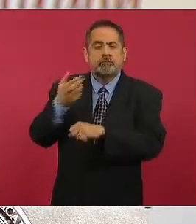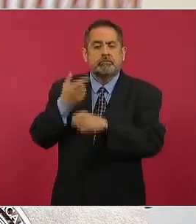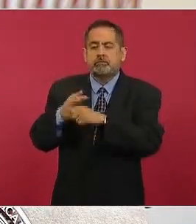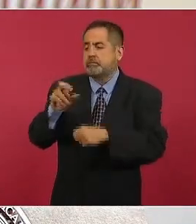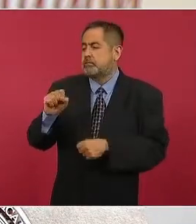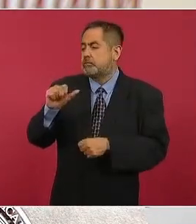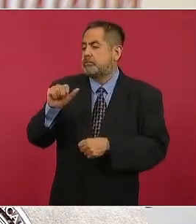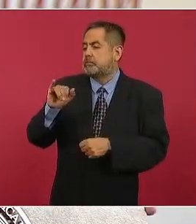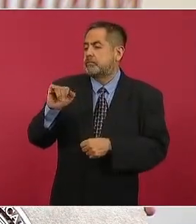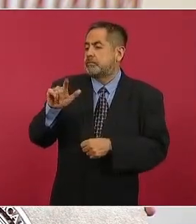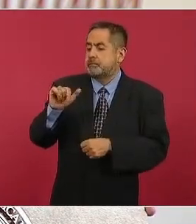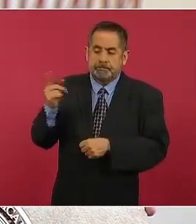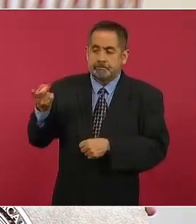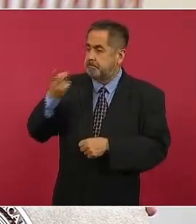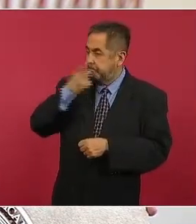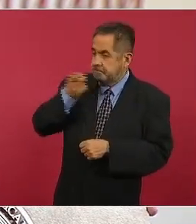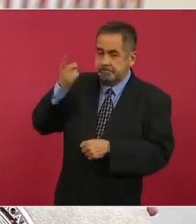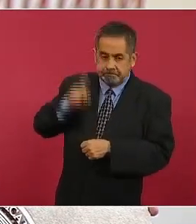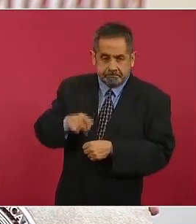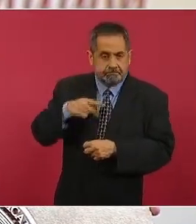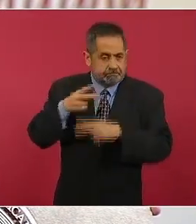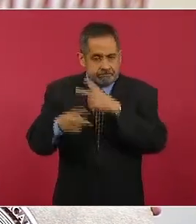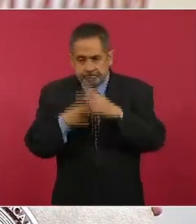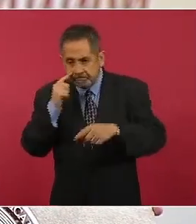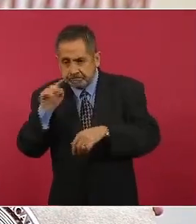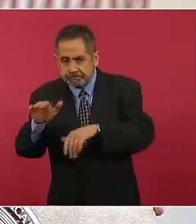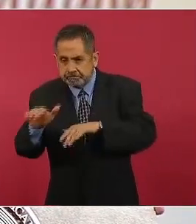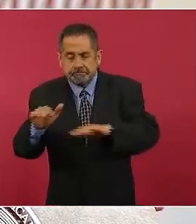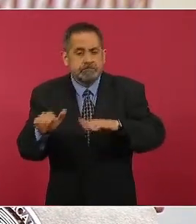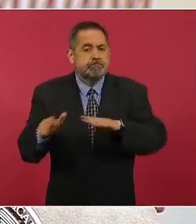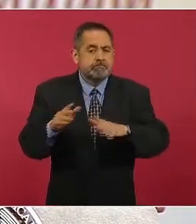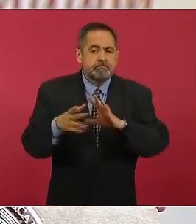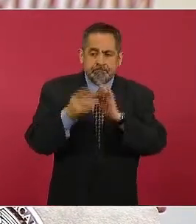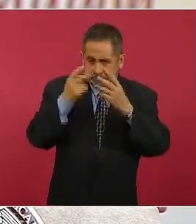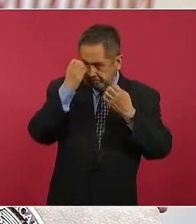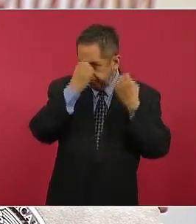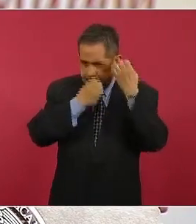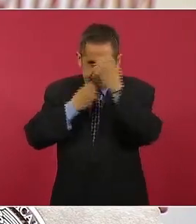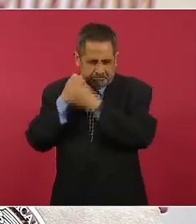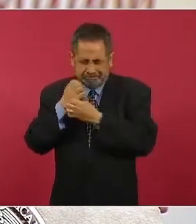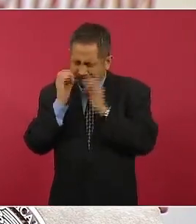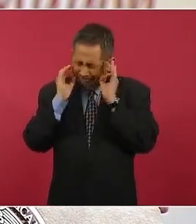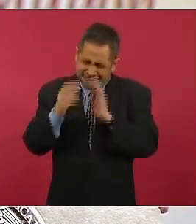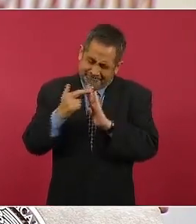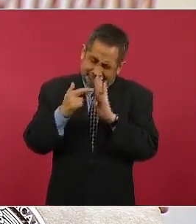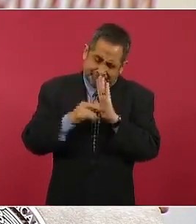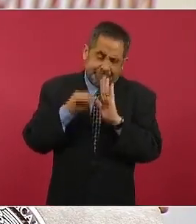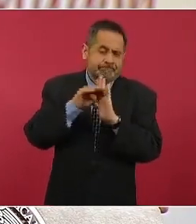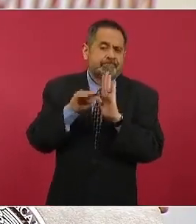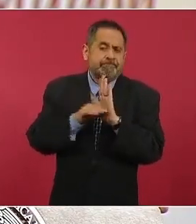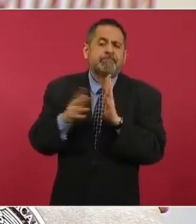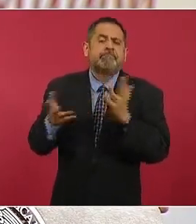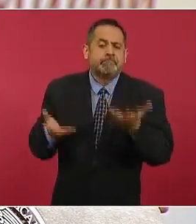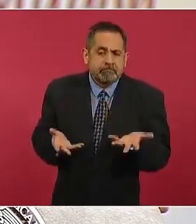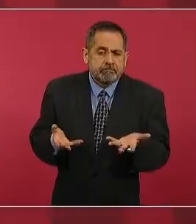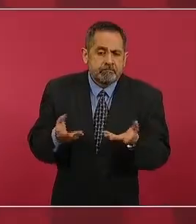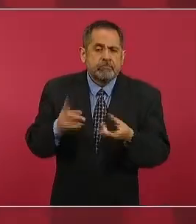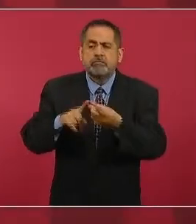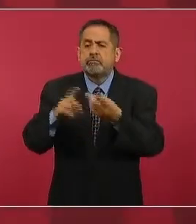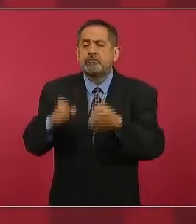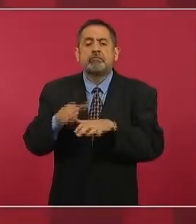Isela, hemos estado señalando la necesidad de revisar a detalle los protocolos que